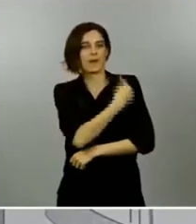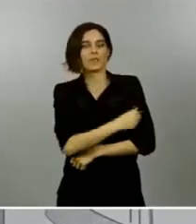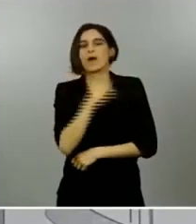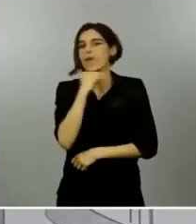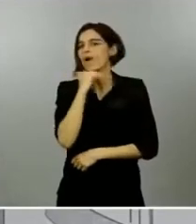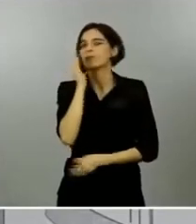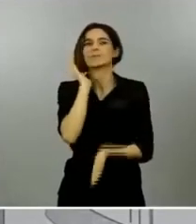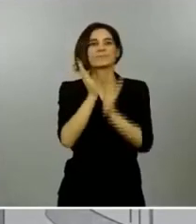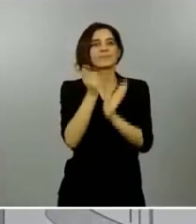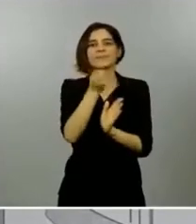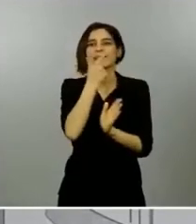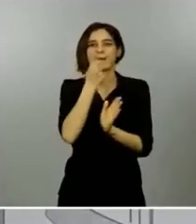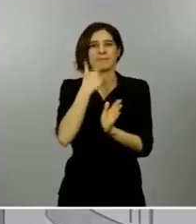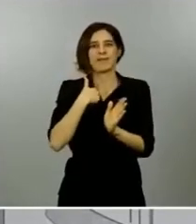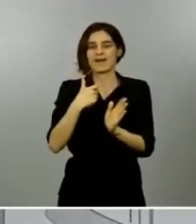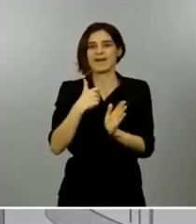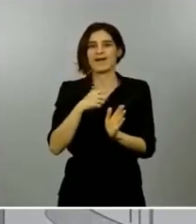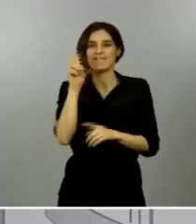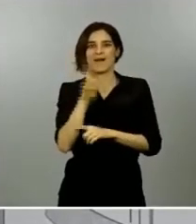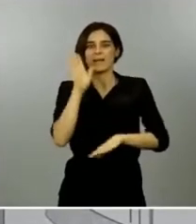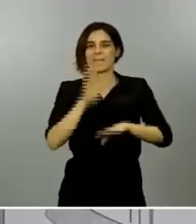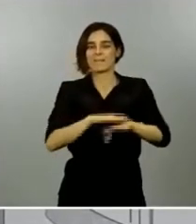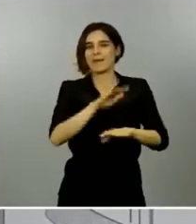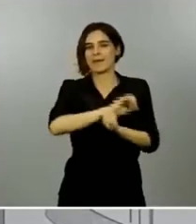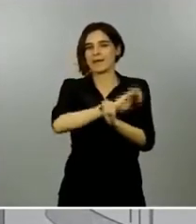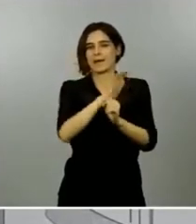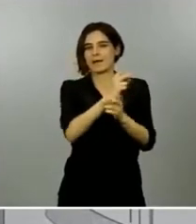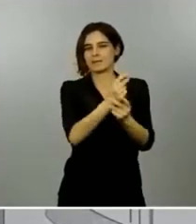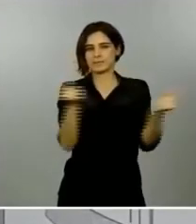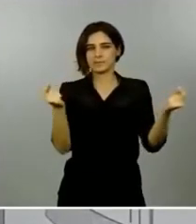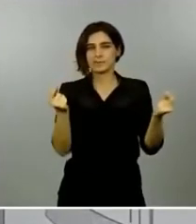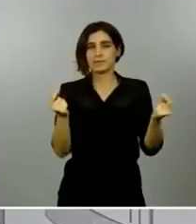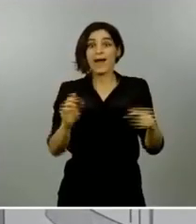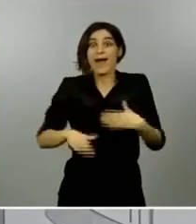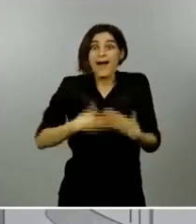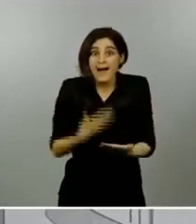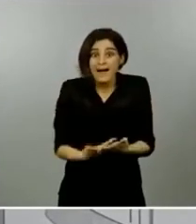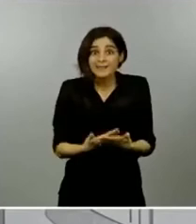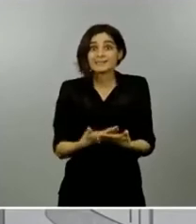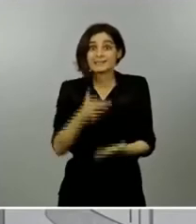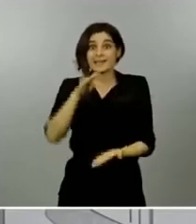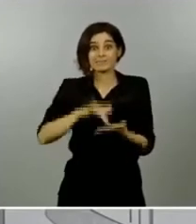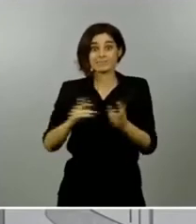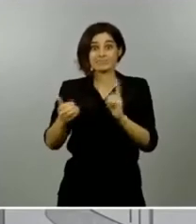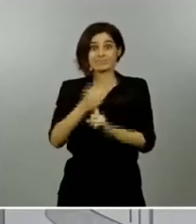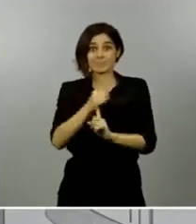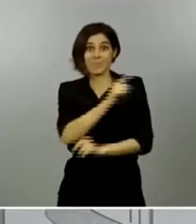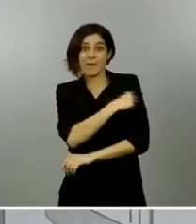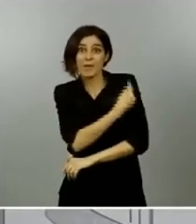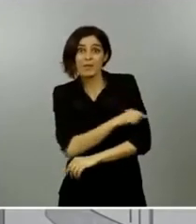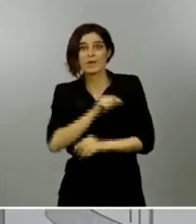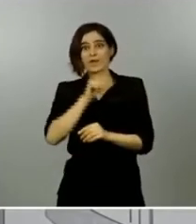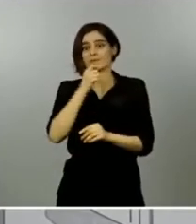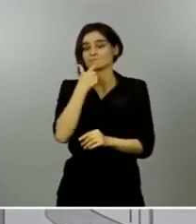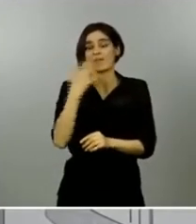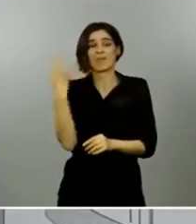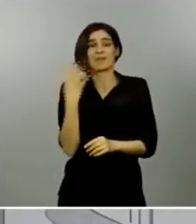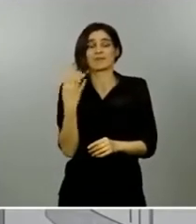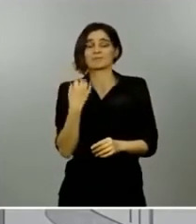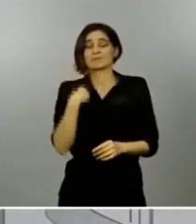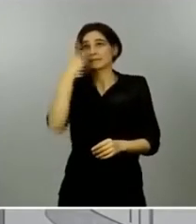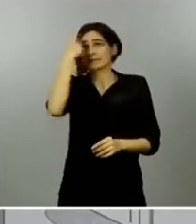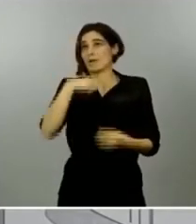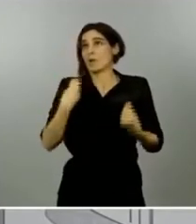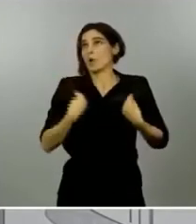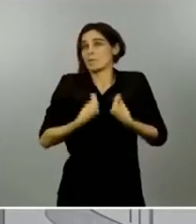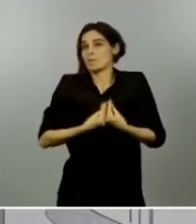tanto, debemos cohabitar con el virus, manteniéndolo a raya, como lo estamos haciendo hasta ahora, y por eso hemos de potenciar, entre otras cuestiones, la atención